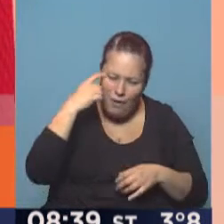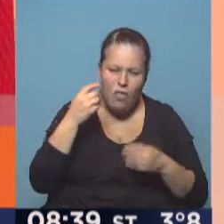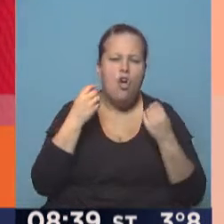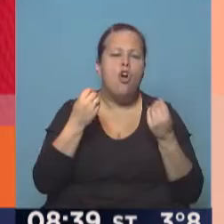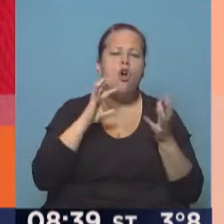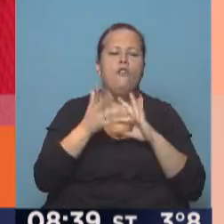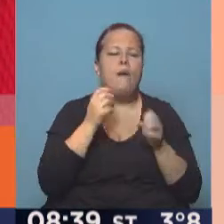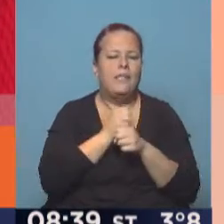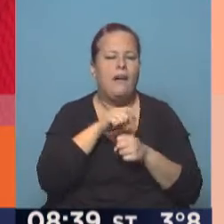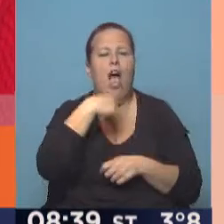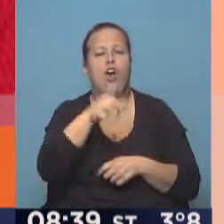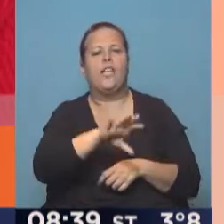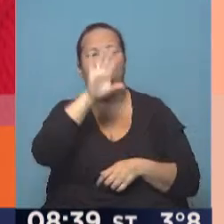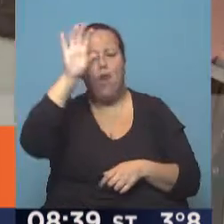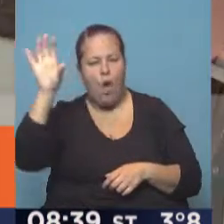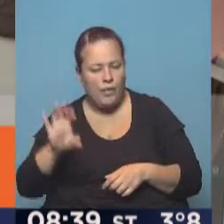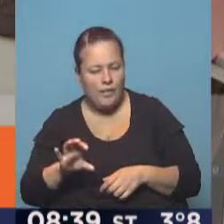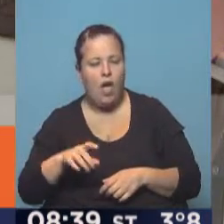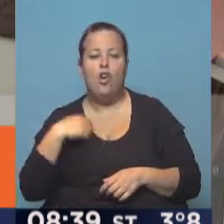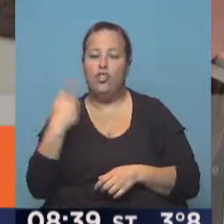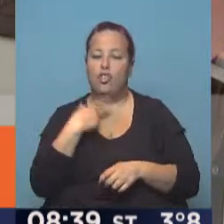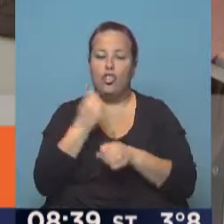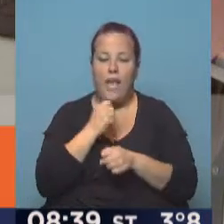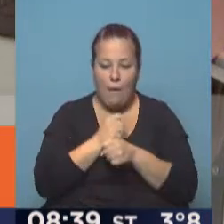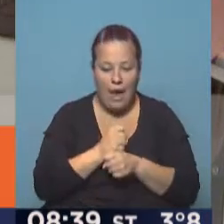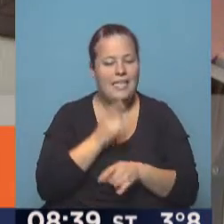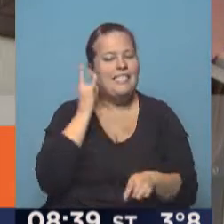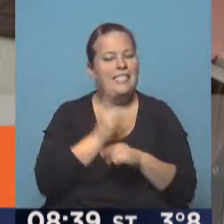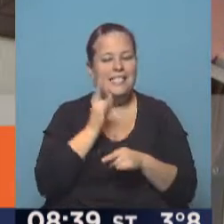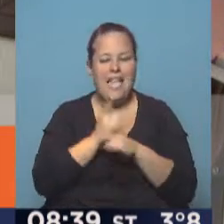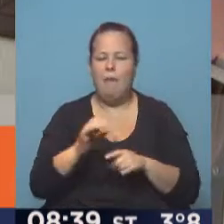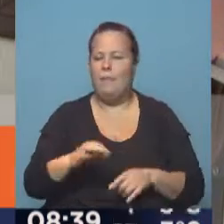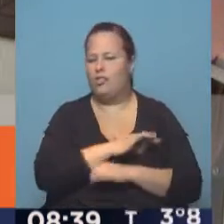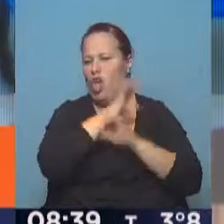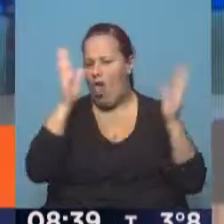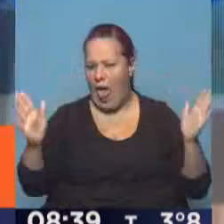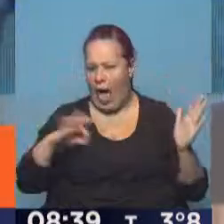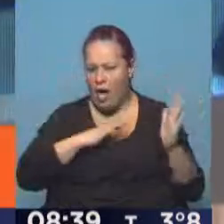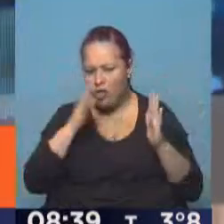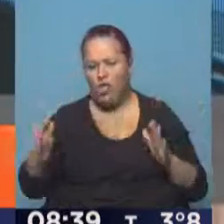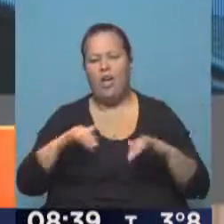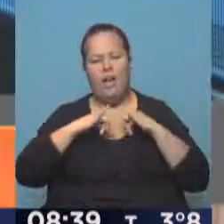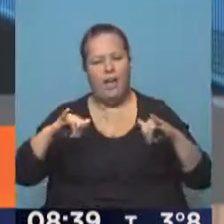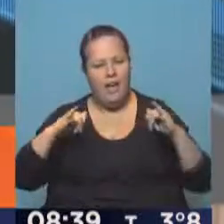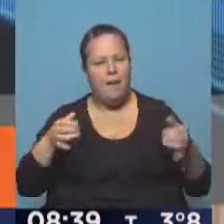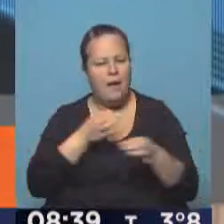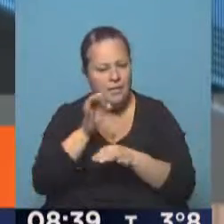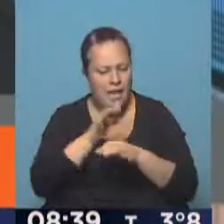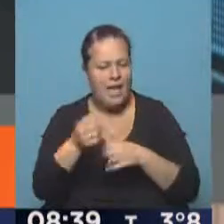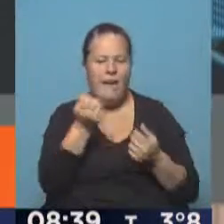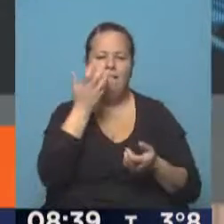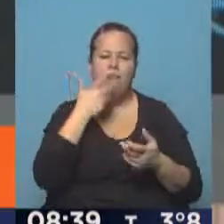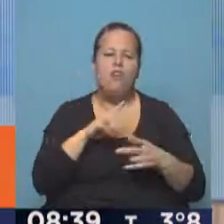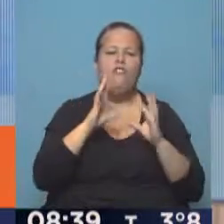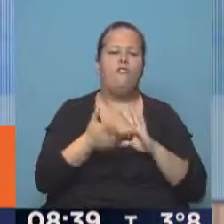cómo pueden trabajar con otras provincias? Nosotros estamos trabajando siempre, todo el año, con las campañas de sensibilización, tratamos de hacerlas